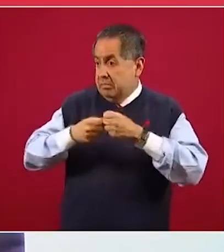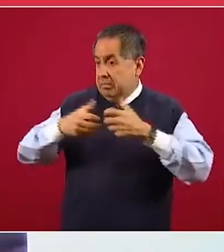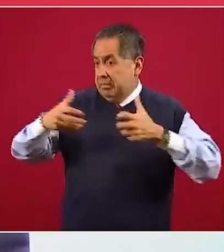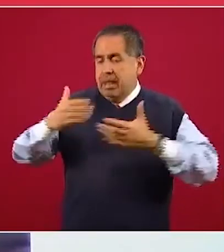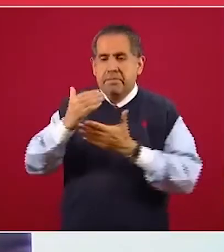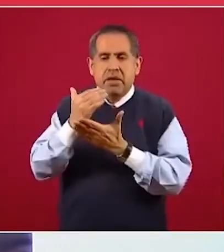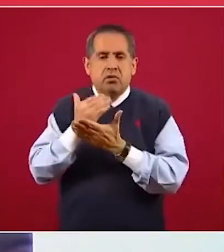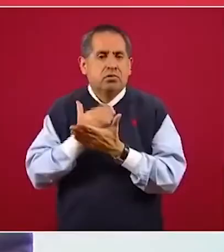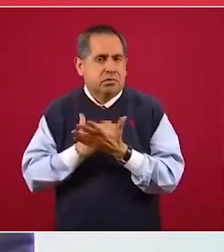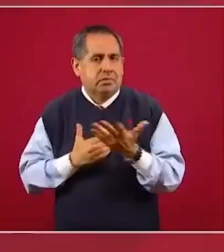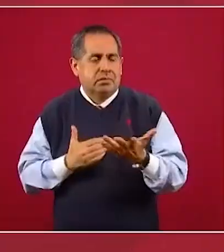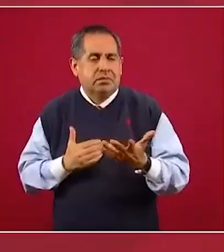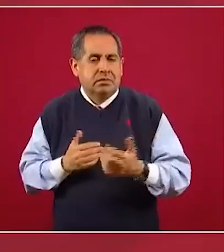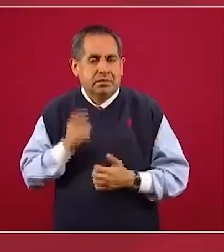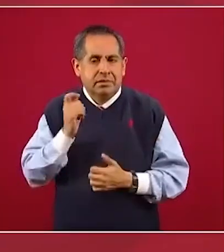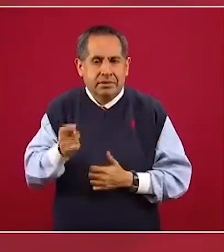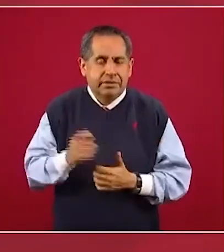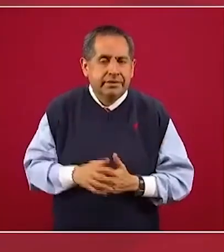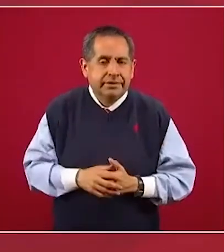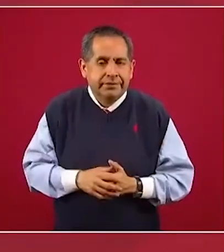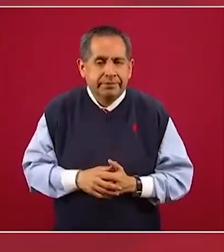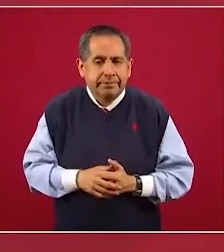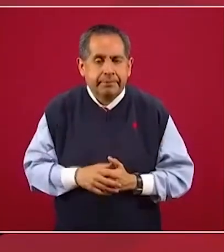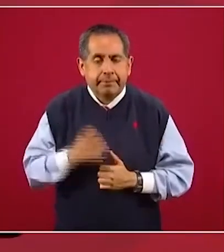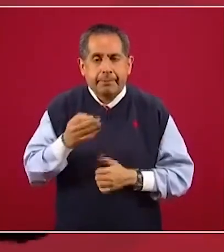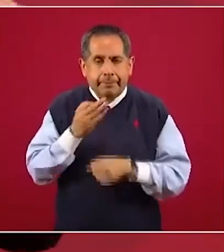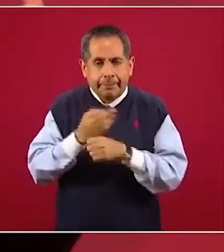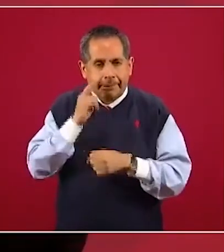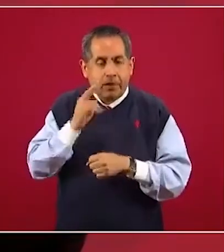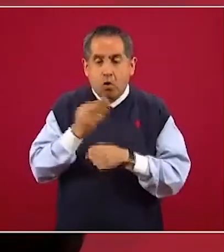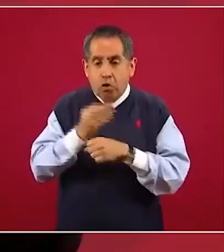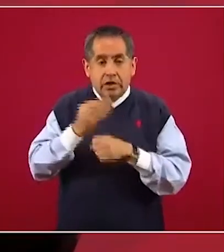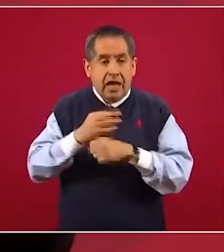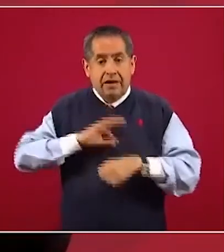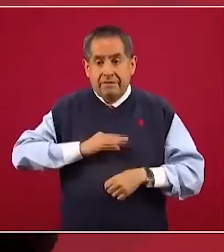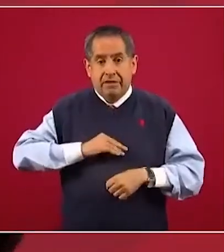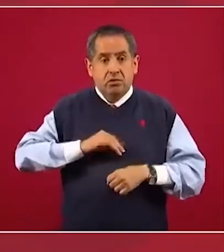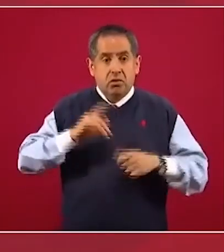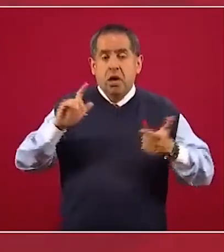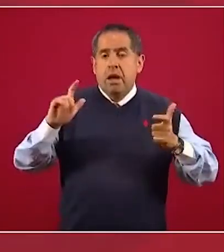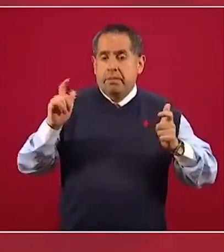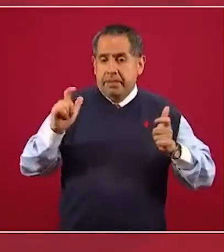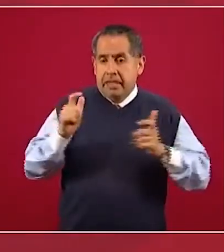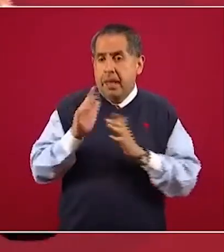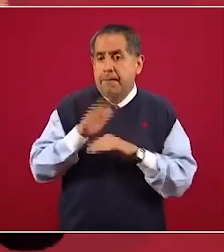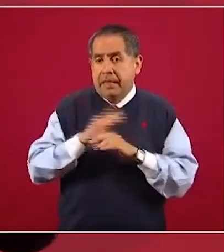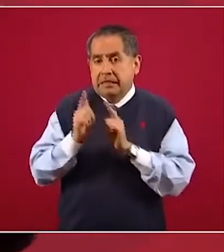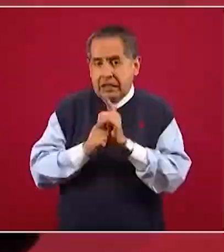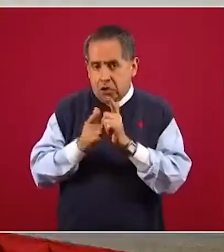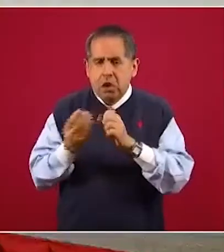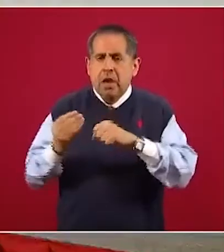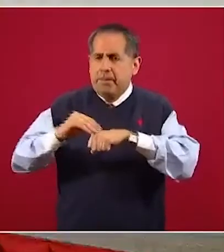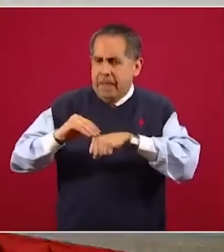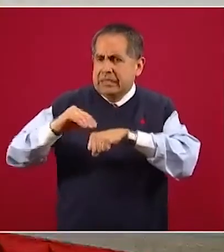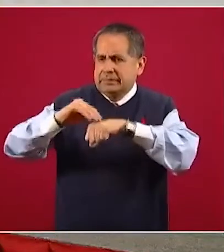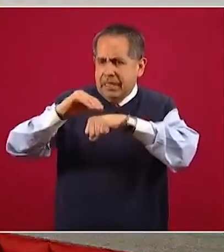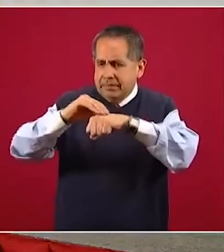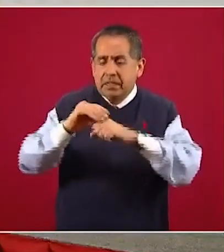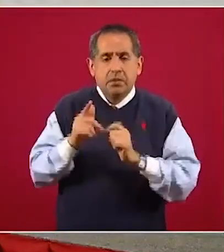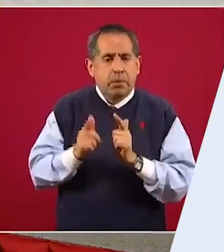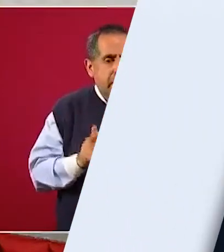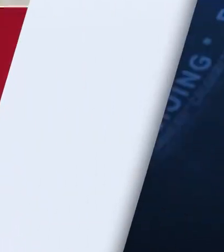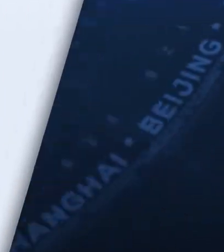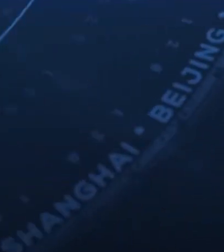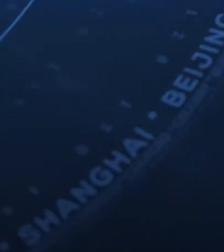de la epidemia. Entonces, se está desacelerando la epidemia a pesar de que sigue aumentando el número de casos.